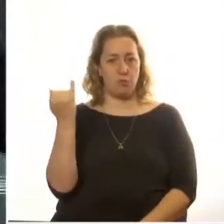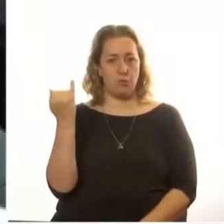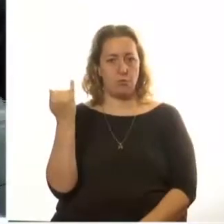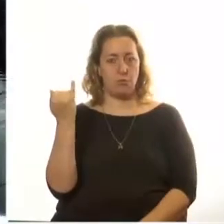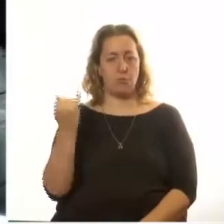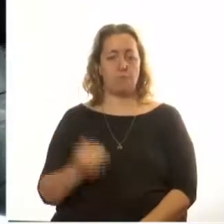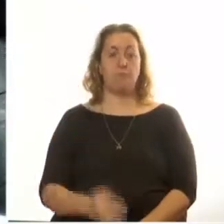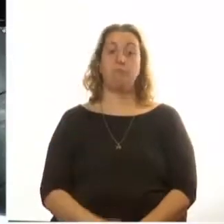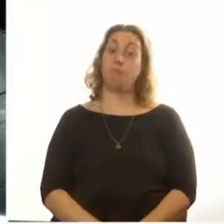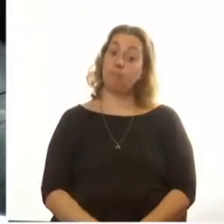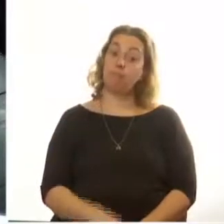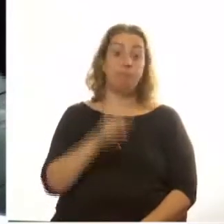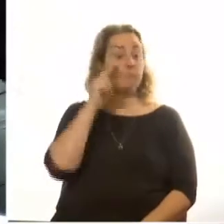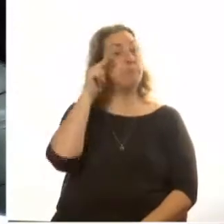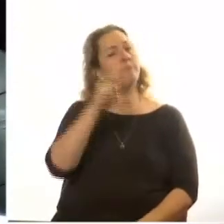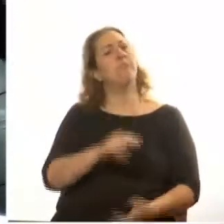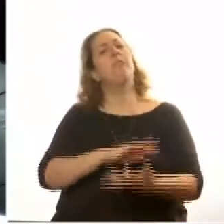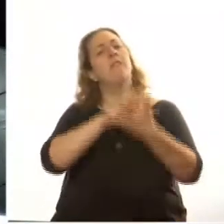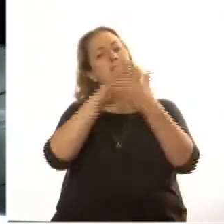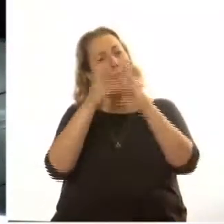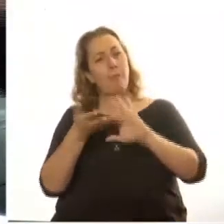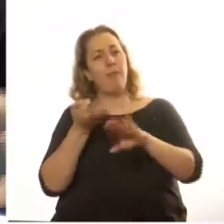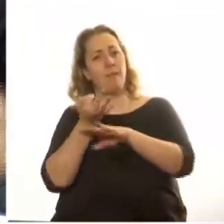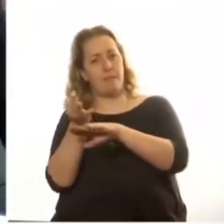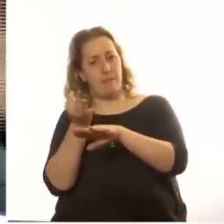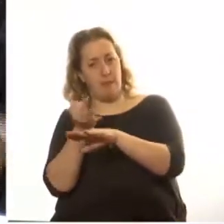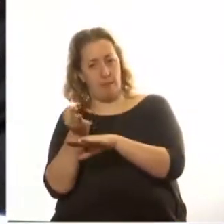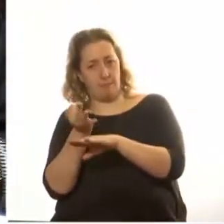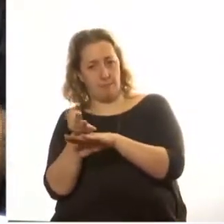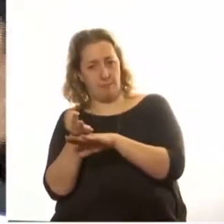Fíjense qué forma de adoctrinamiento, qué forma